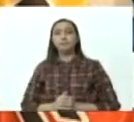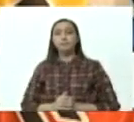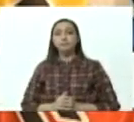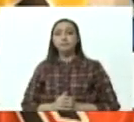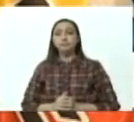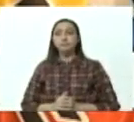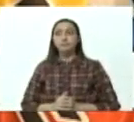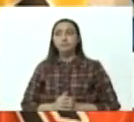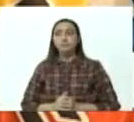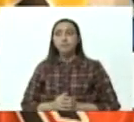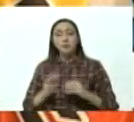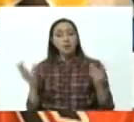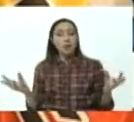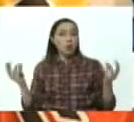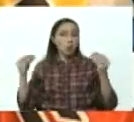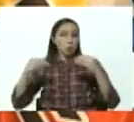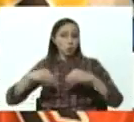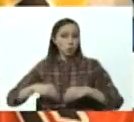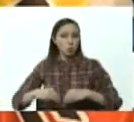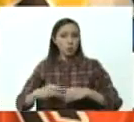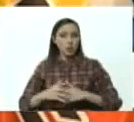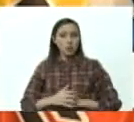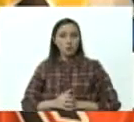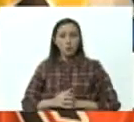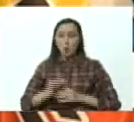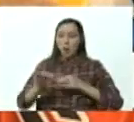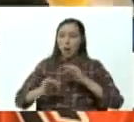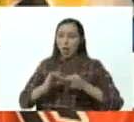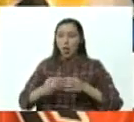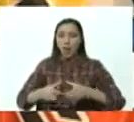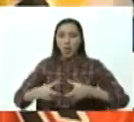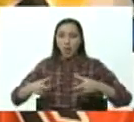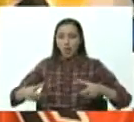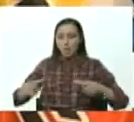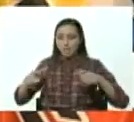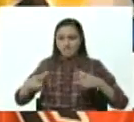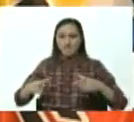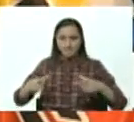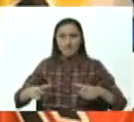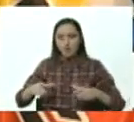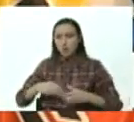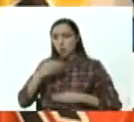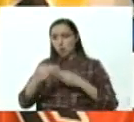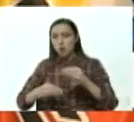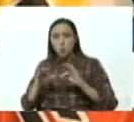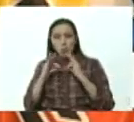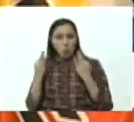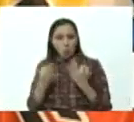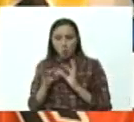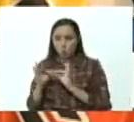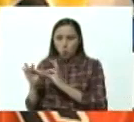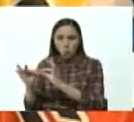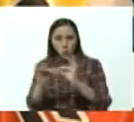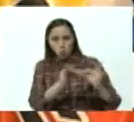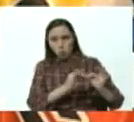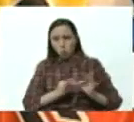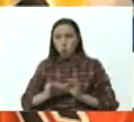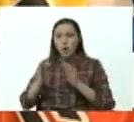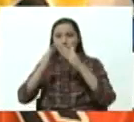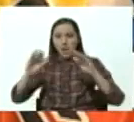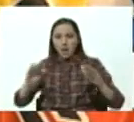ya organizando la hechura de las ayacas que es un plato que hacemos en familia colectivamente en los diciembre